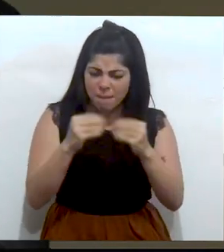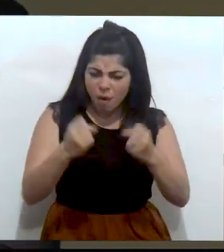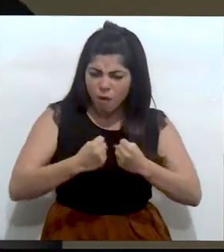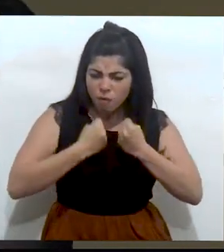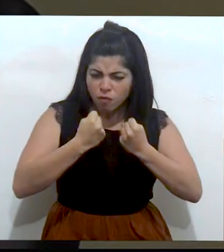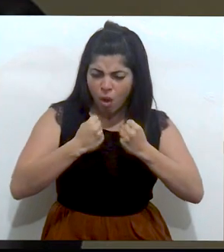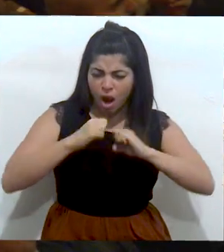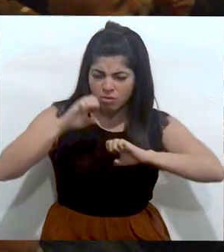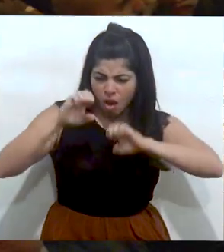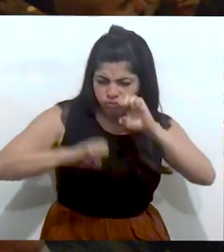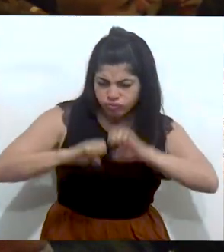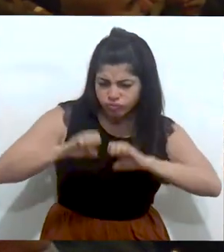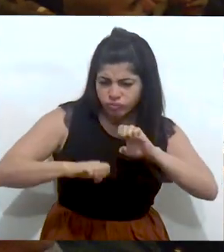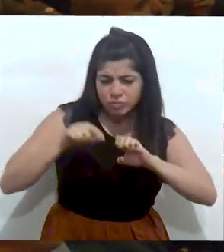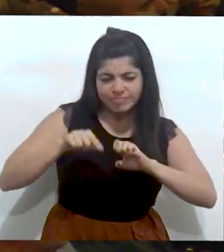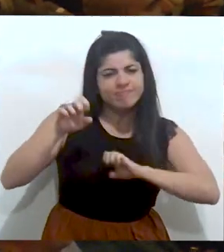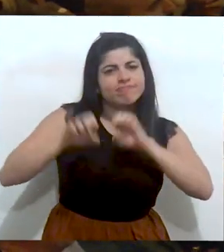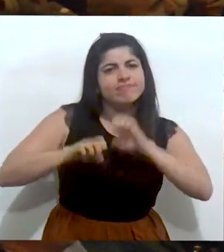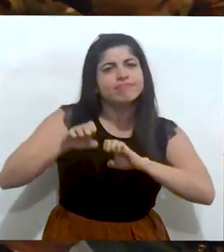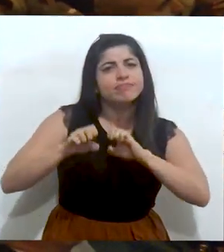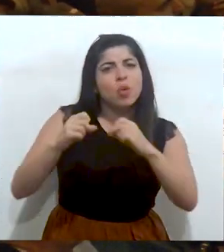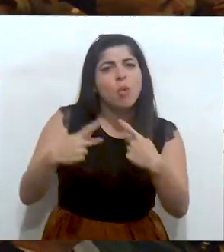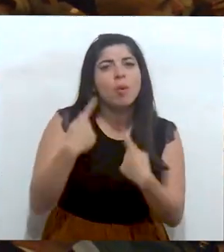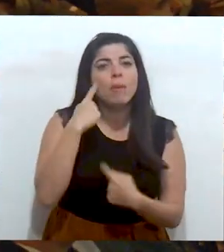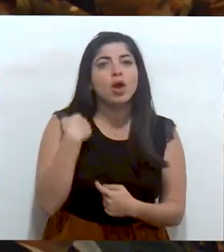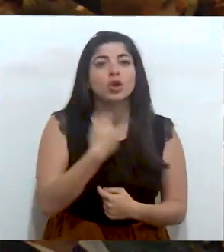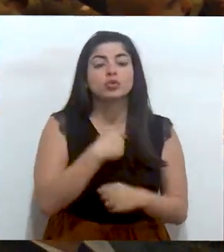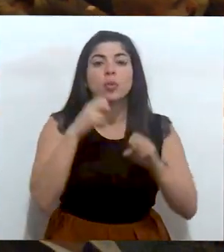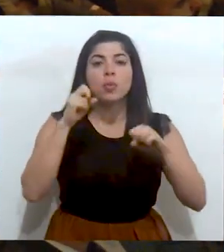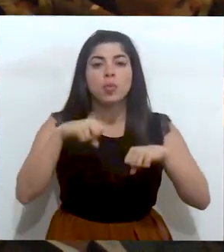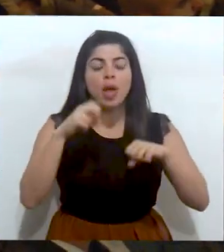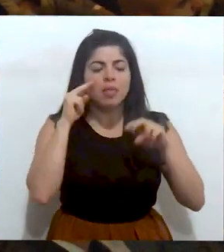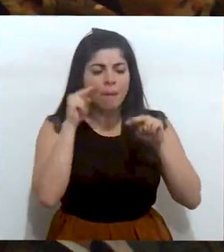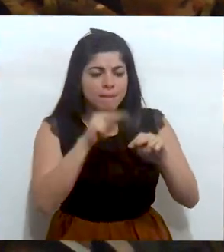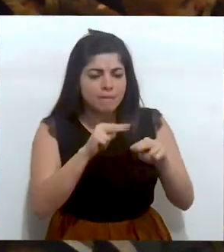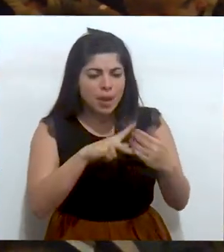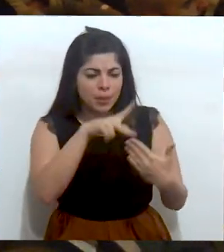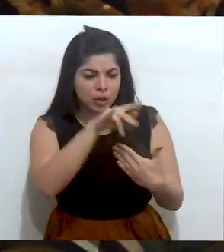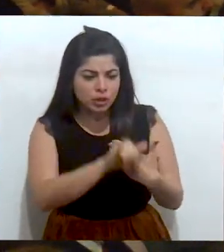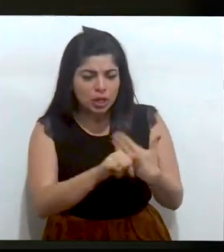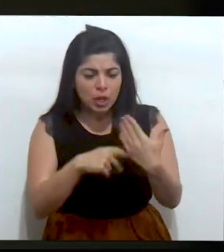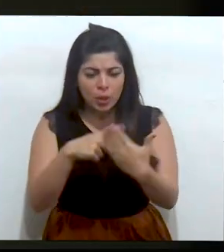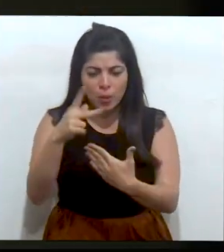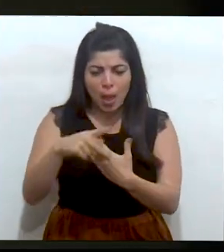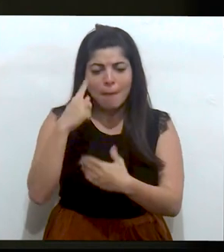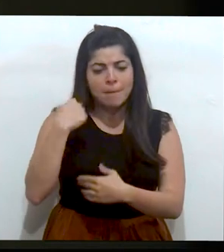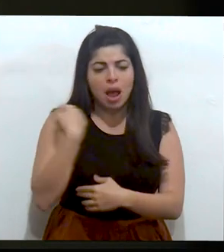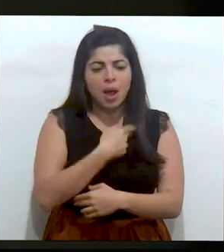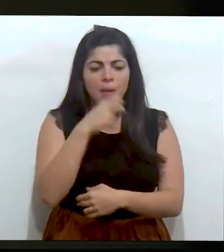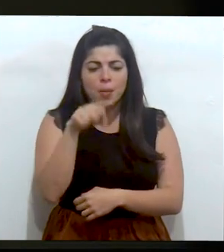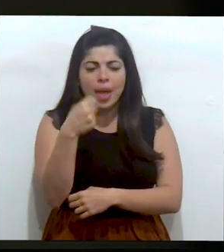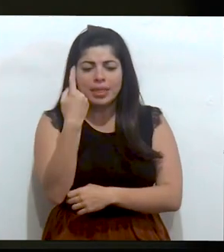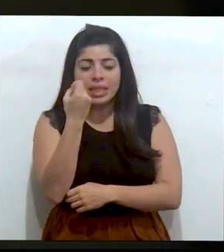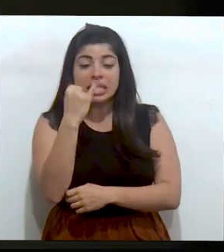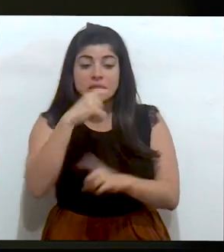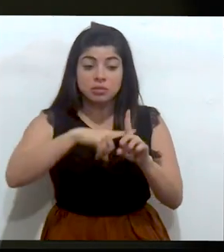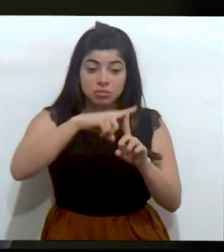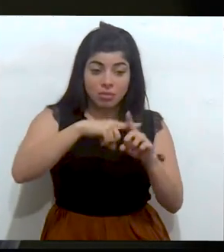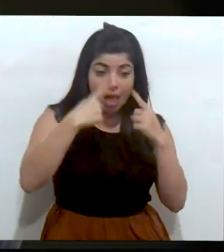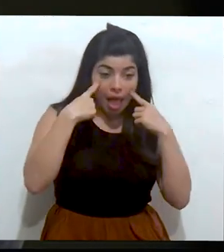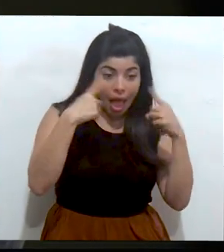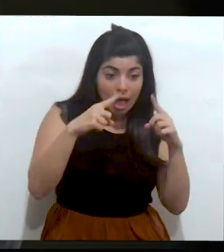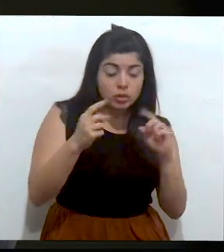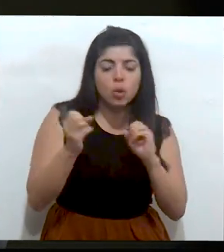de evaluación. La evaluación es lo que nos va a permitir valorar los proyectos y los programas para comprender el grado de éxito,